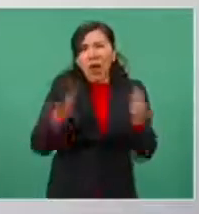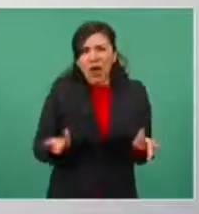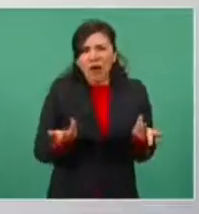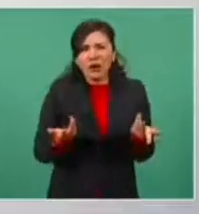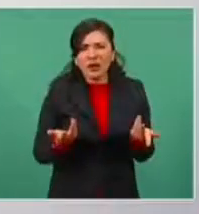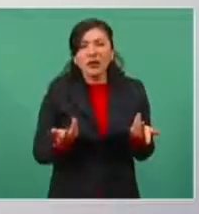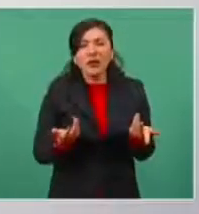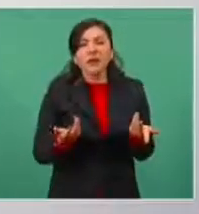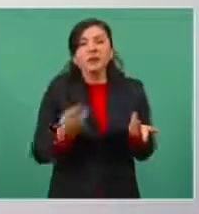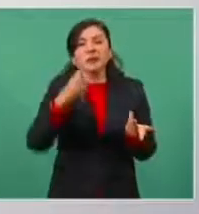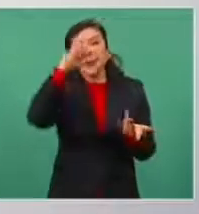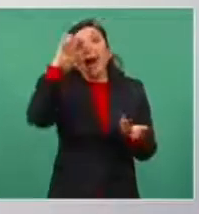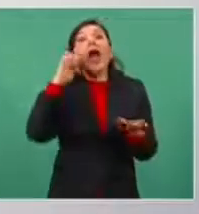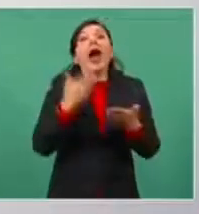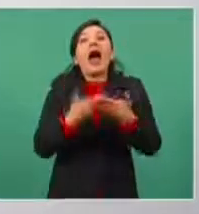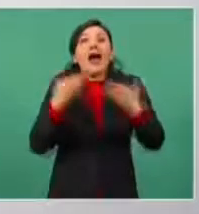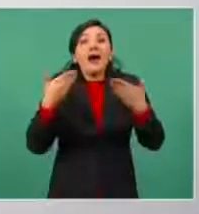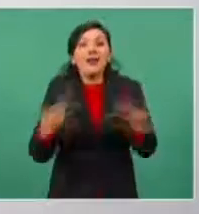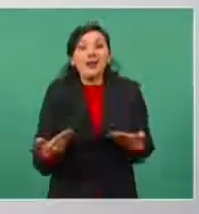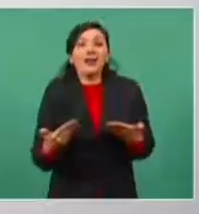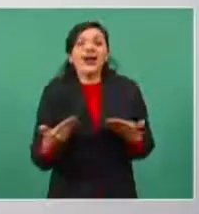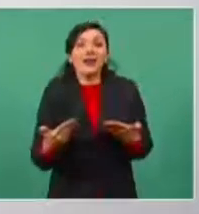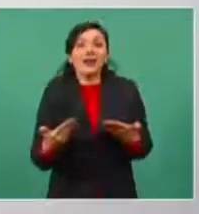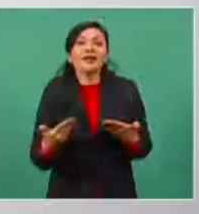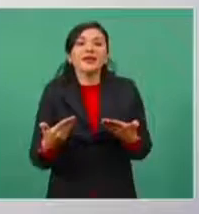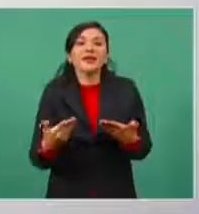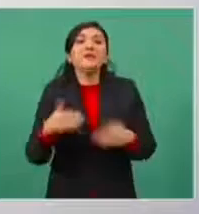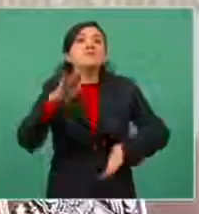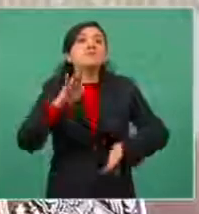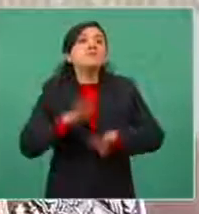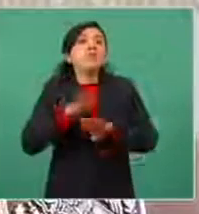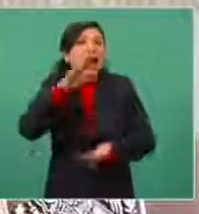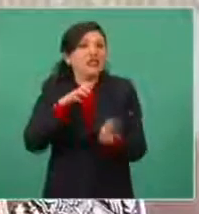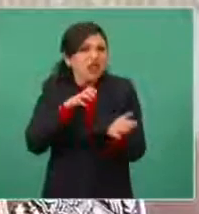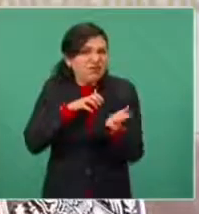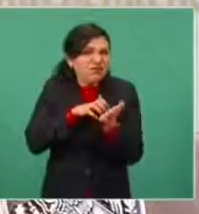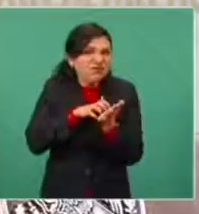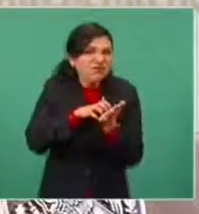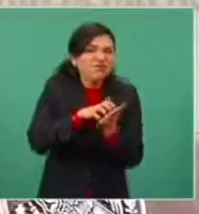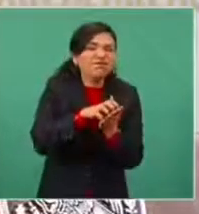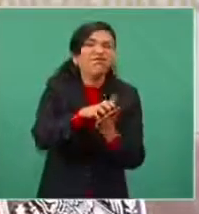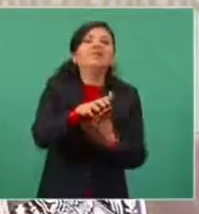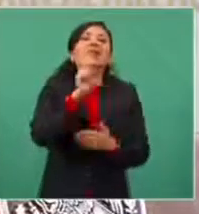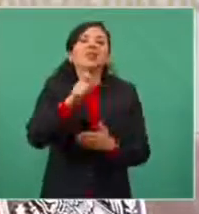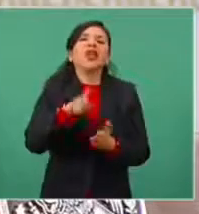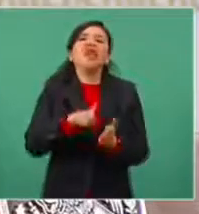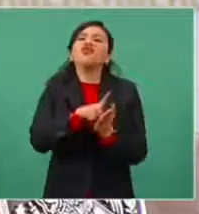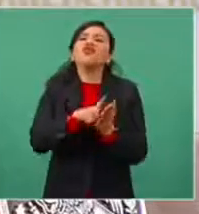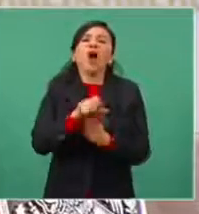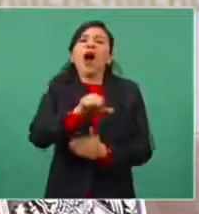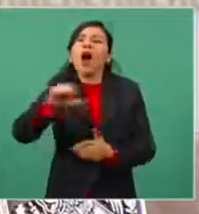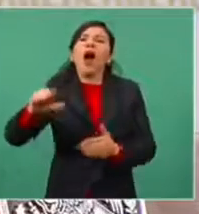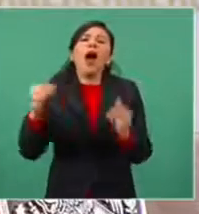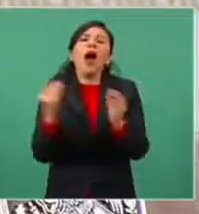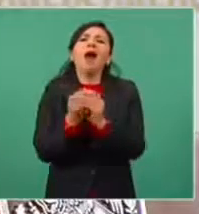han venido predominando las drogas